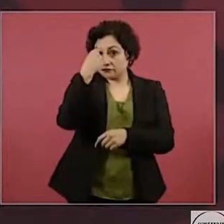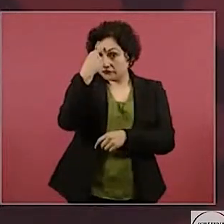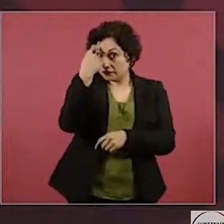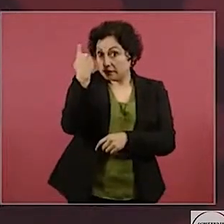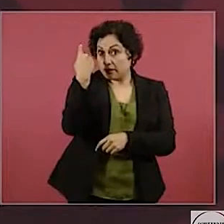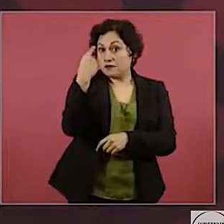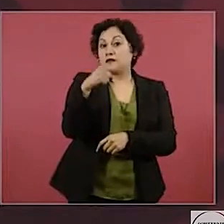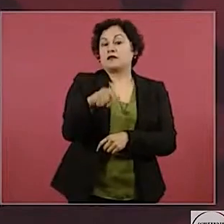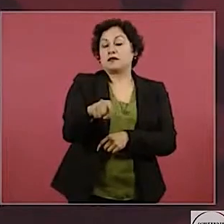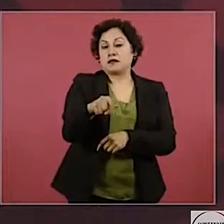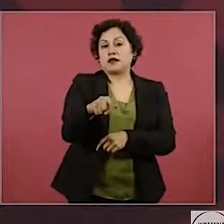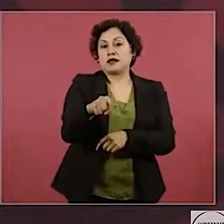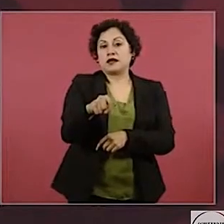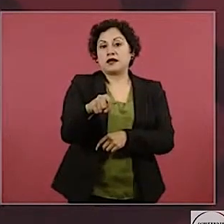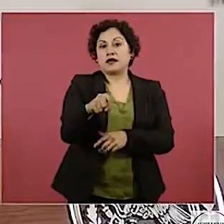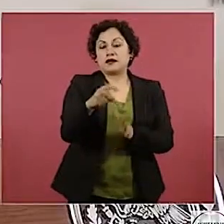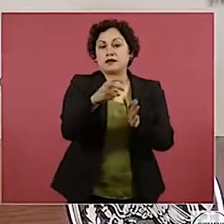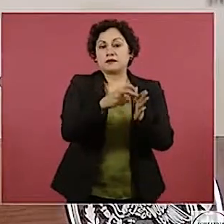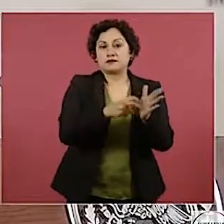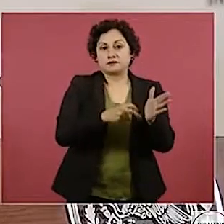no se considere